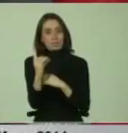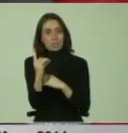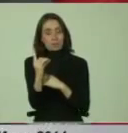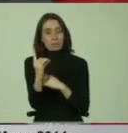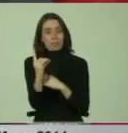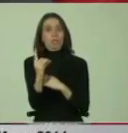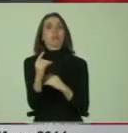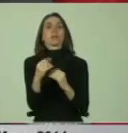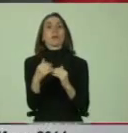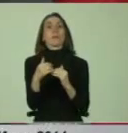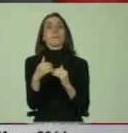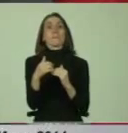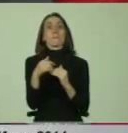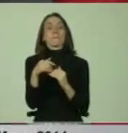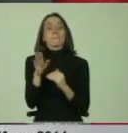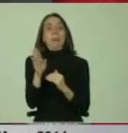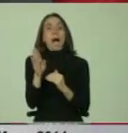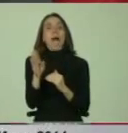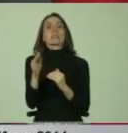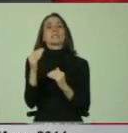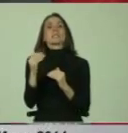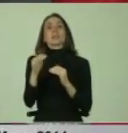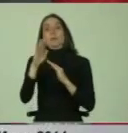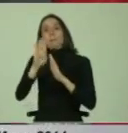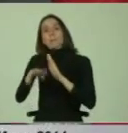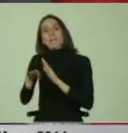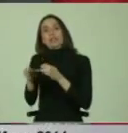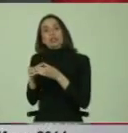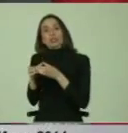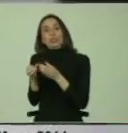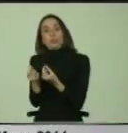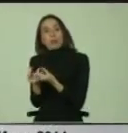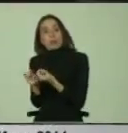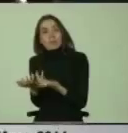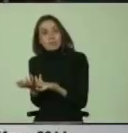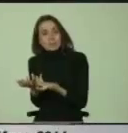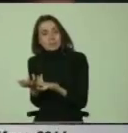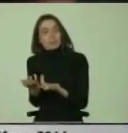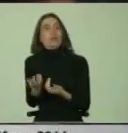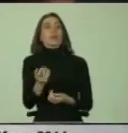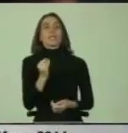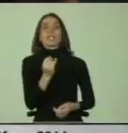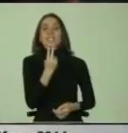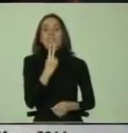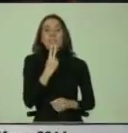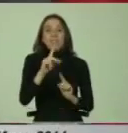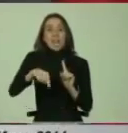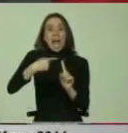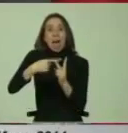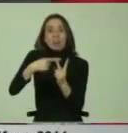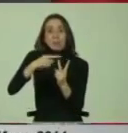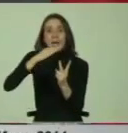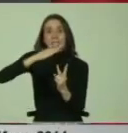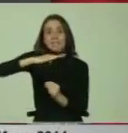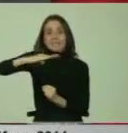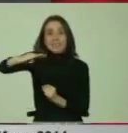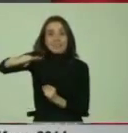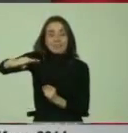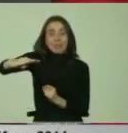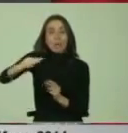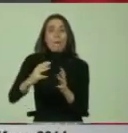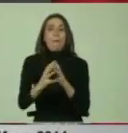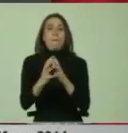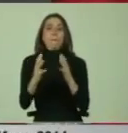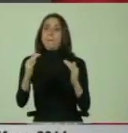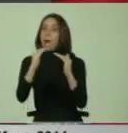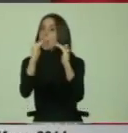suelen estar más concentrados en los menores quintiles de ingresos y, si además habitan en la zona rural, están en una situación aún de